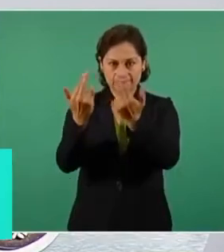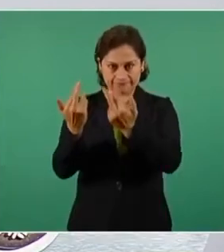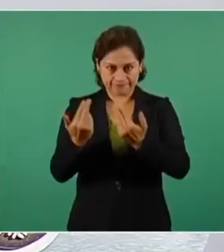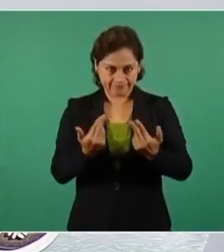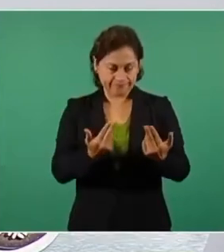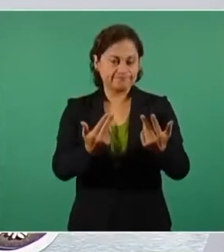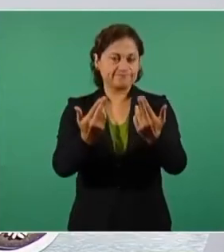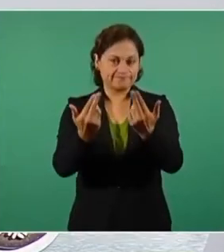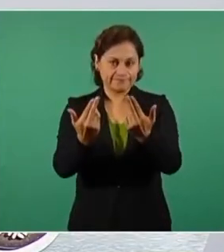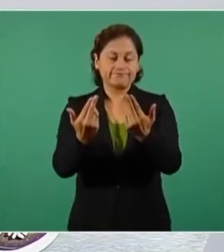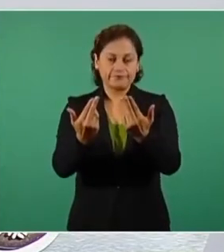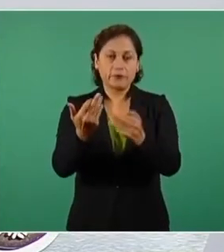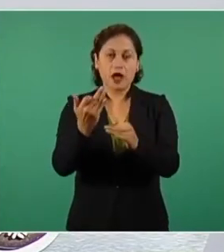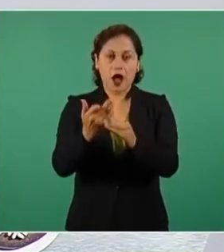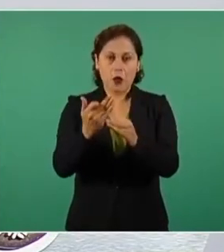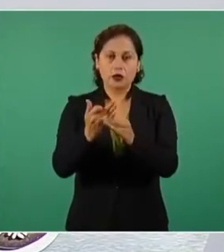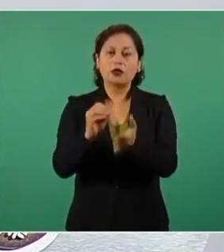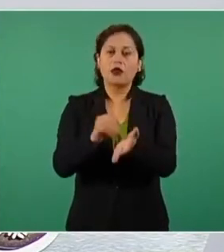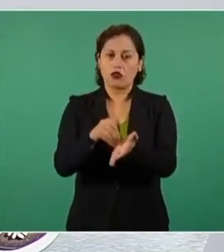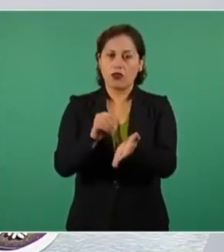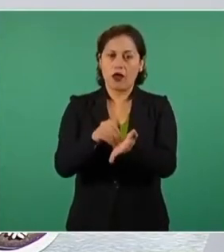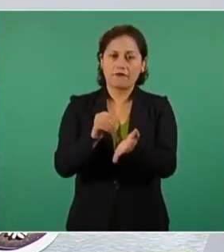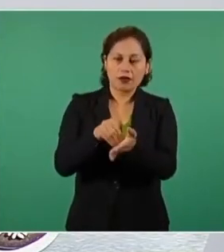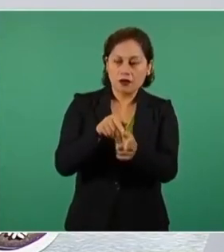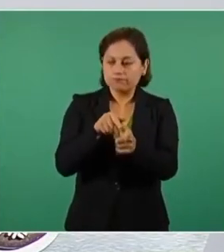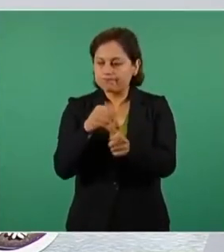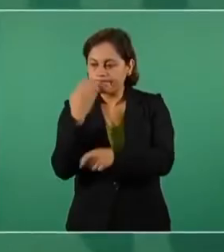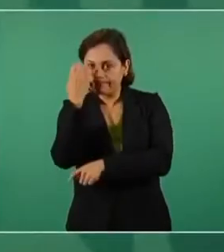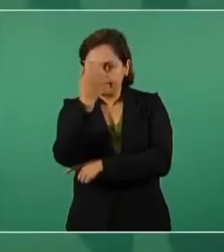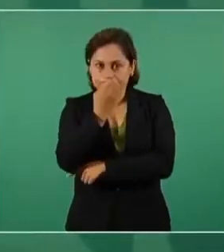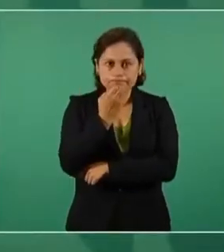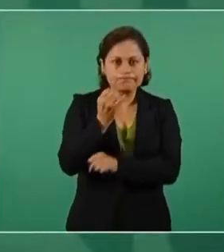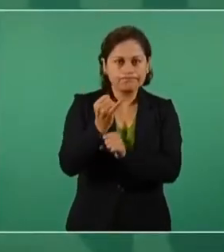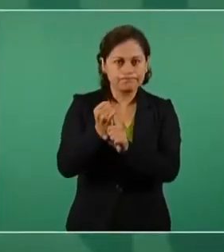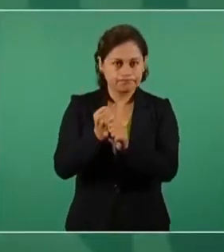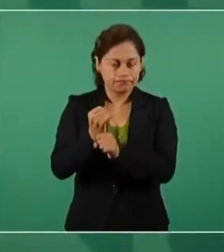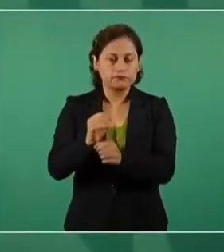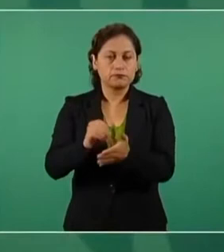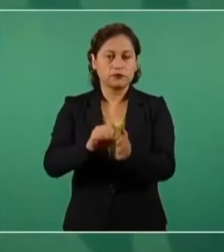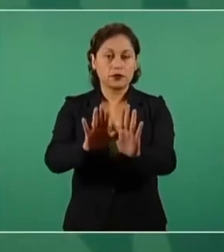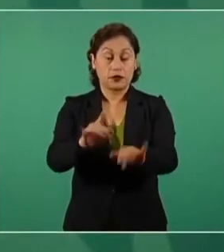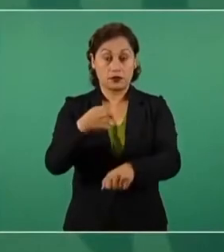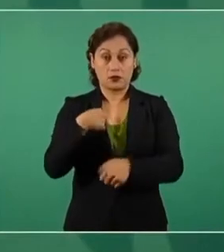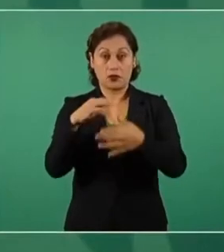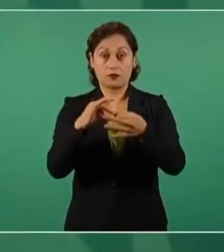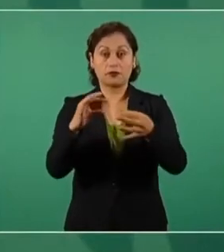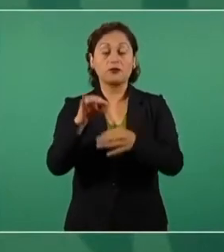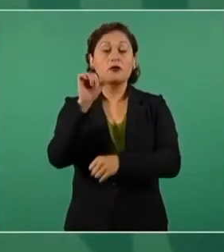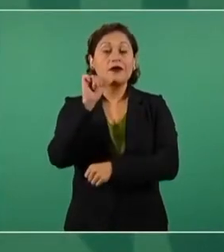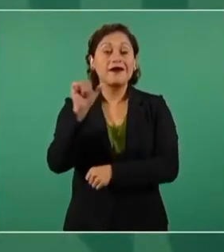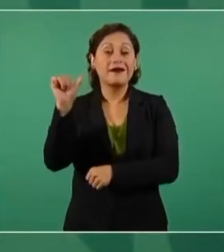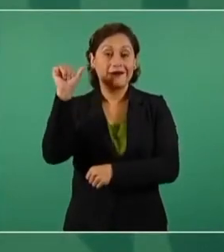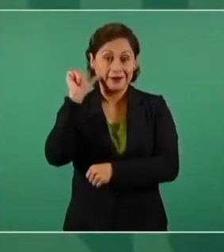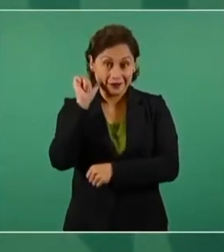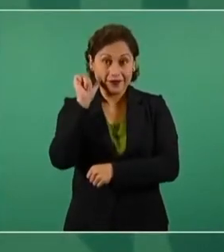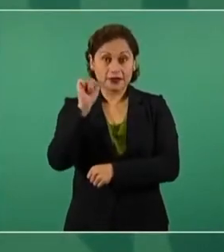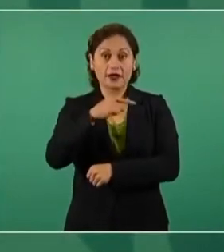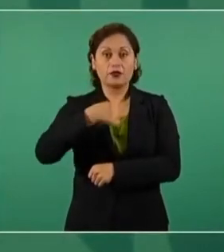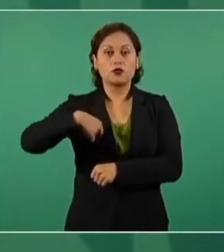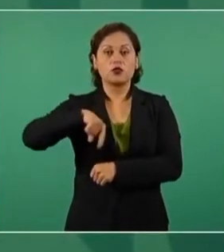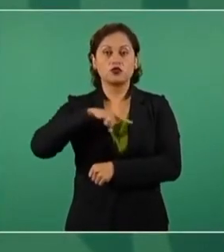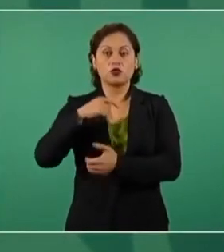en el momento de devaluación. Les comento que el día de ayer tuvimos una acción muy importante